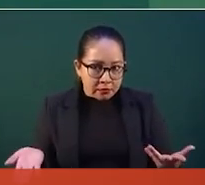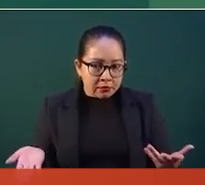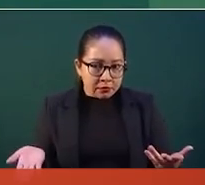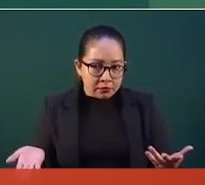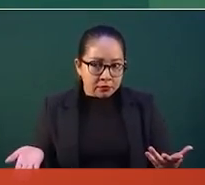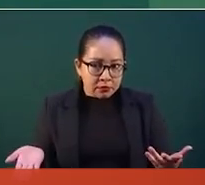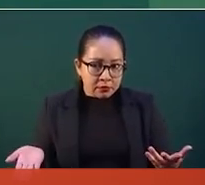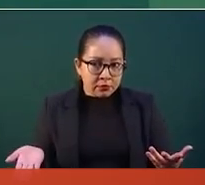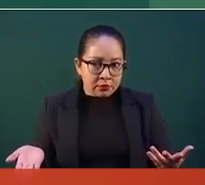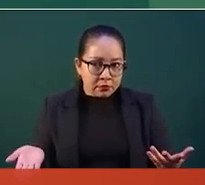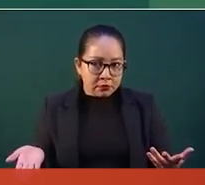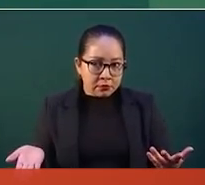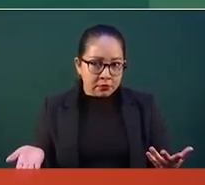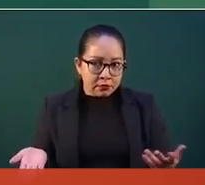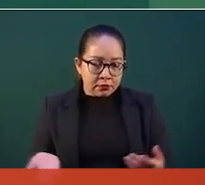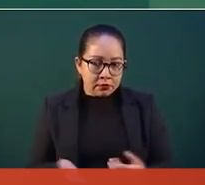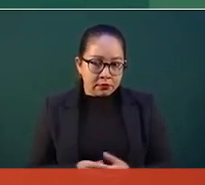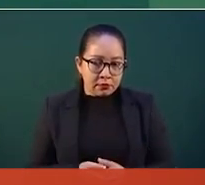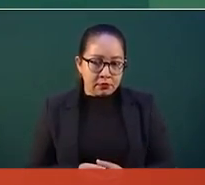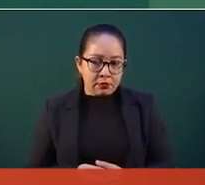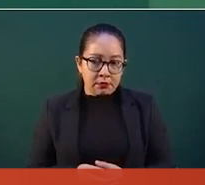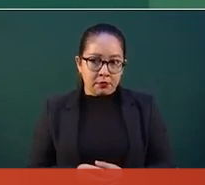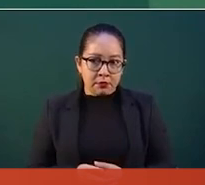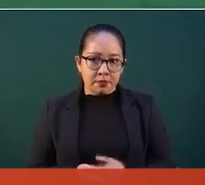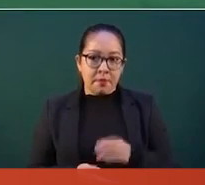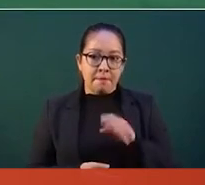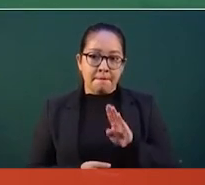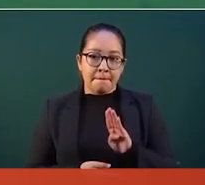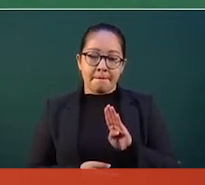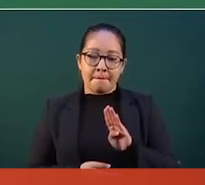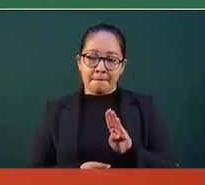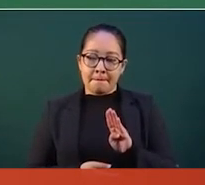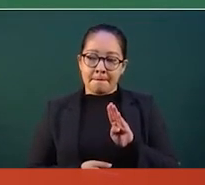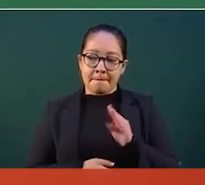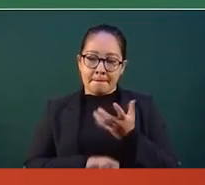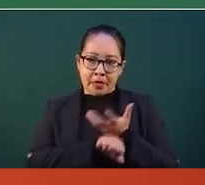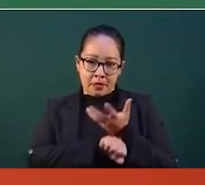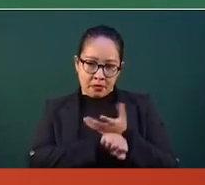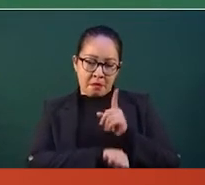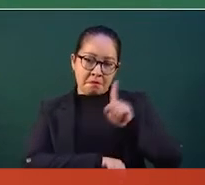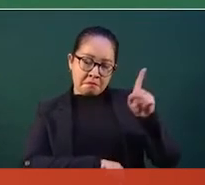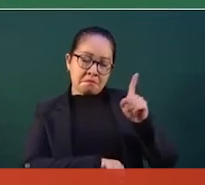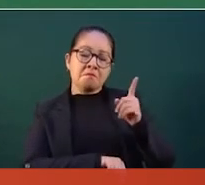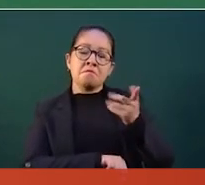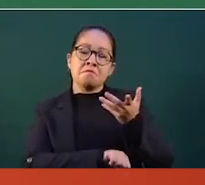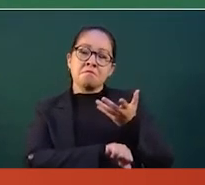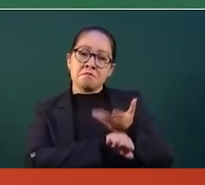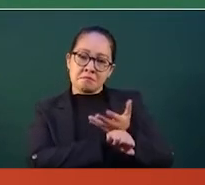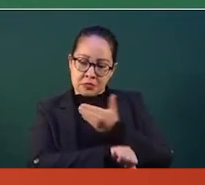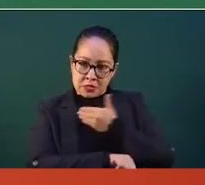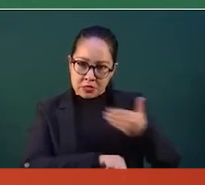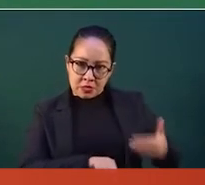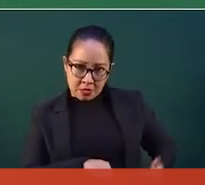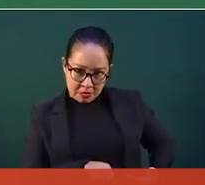al respecto. Es un llamado respetuoso,